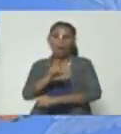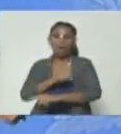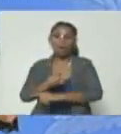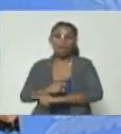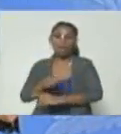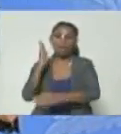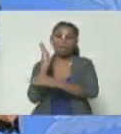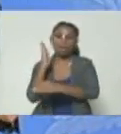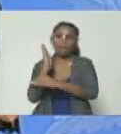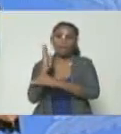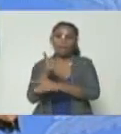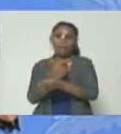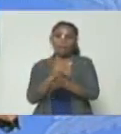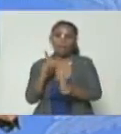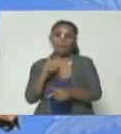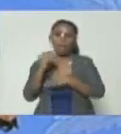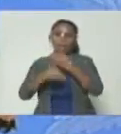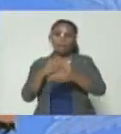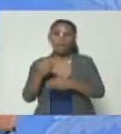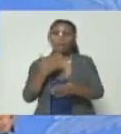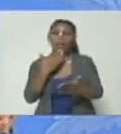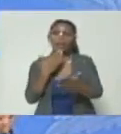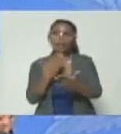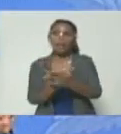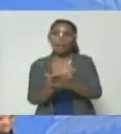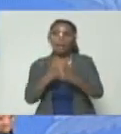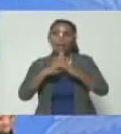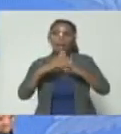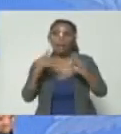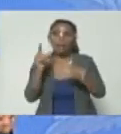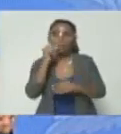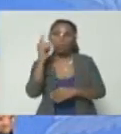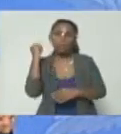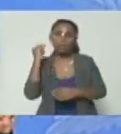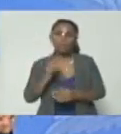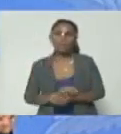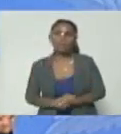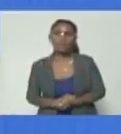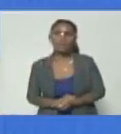aprehensión que libra muchas gracias a todas y a todos